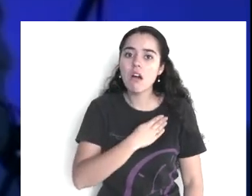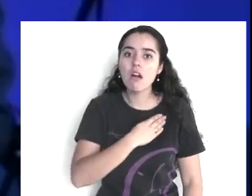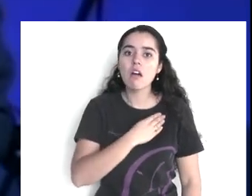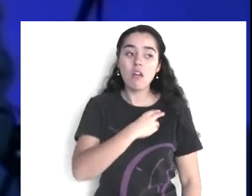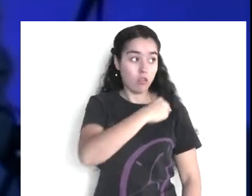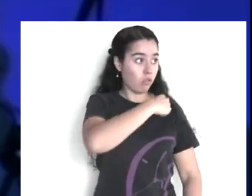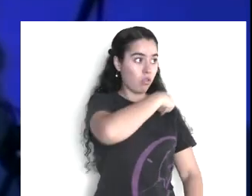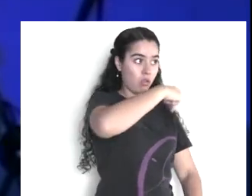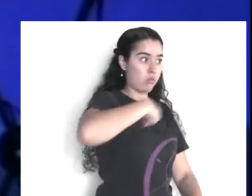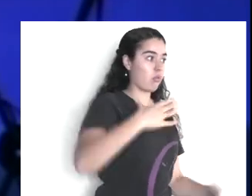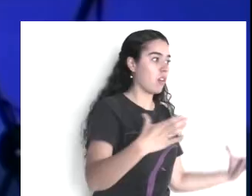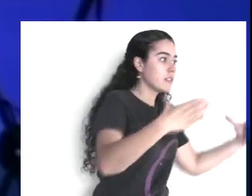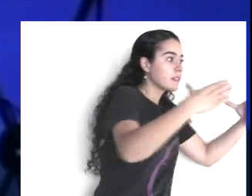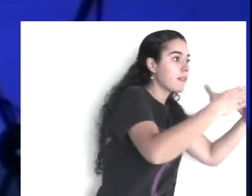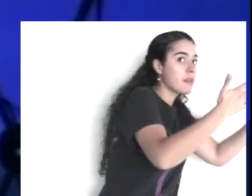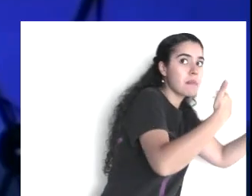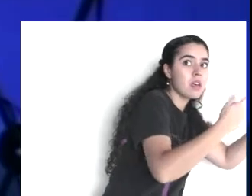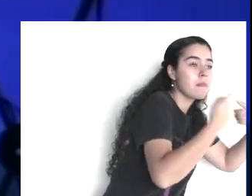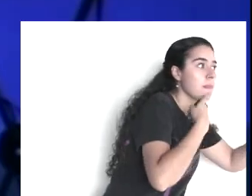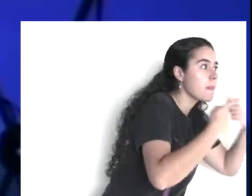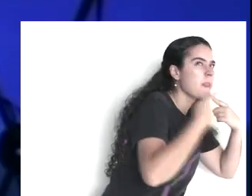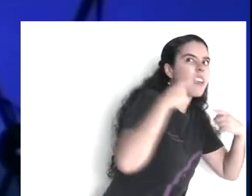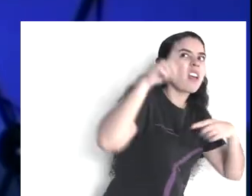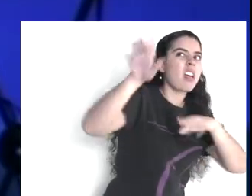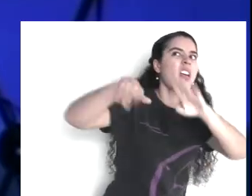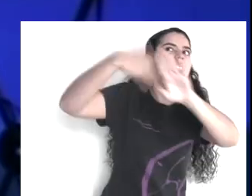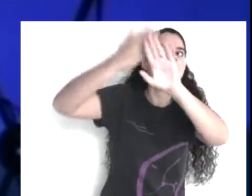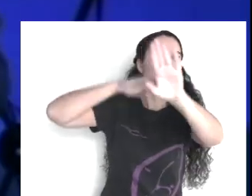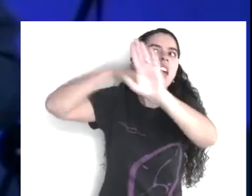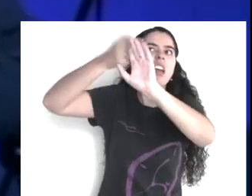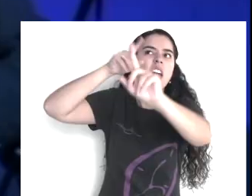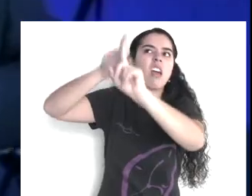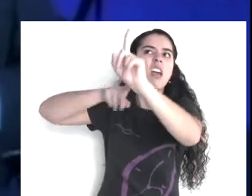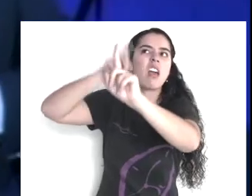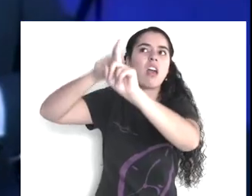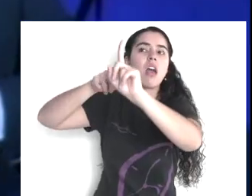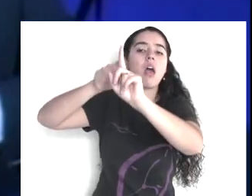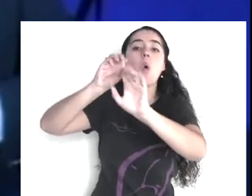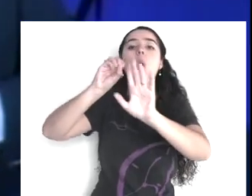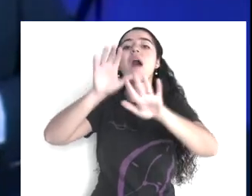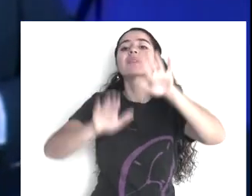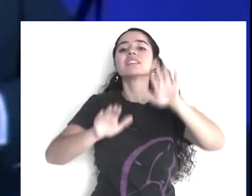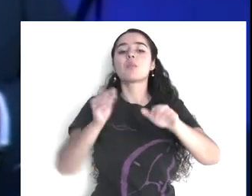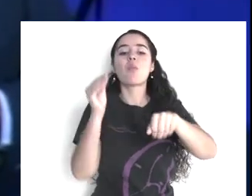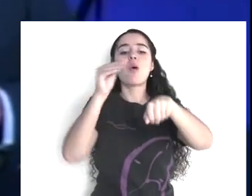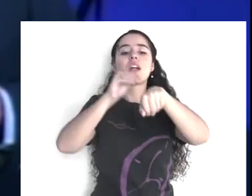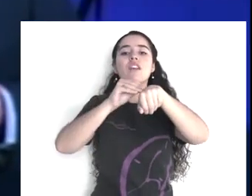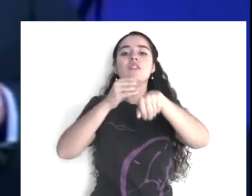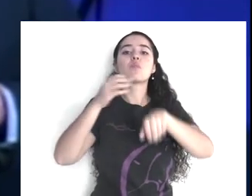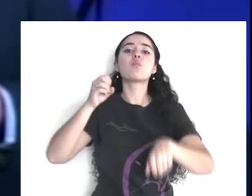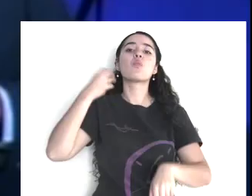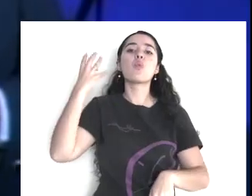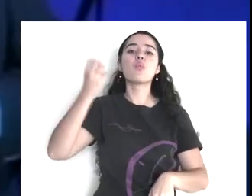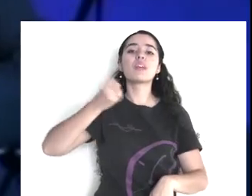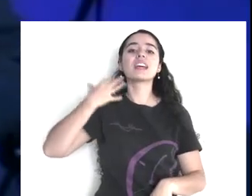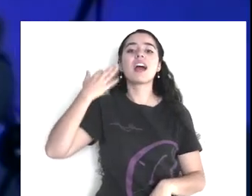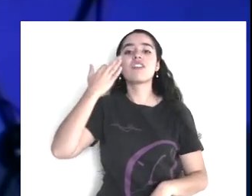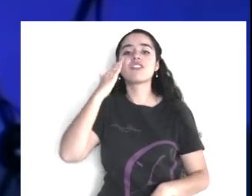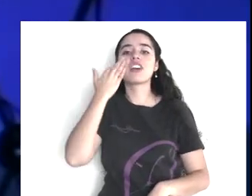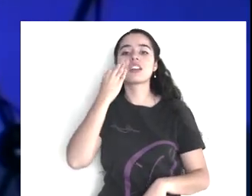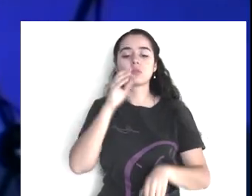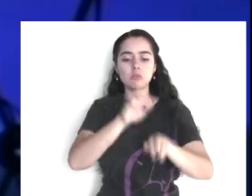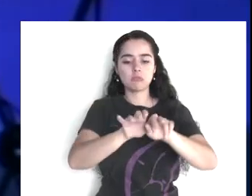empeoramos, muchísimo más las cosas, cuando publicamos en el Facebook, lo que nos